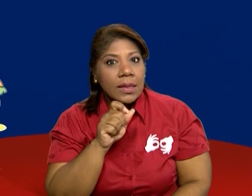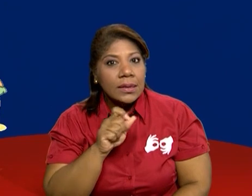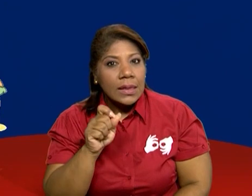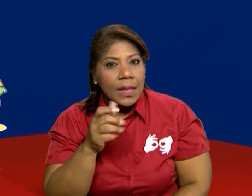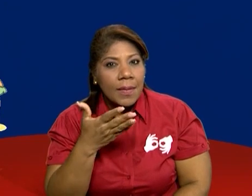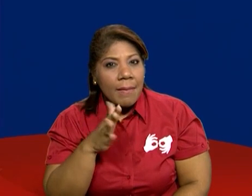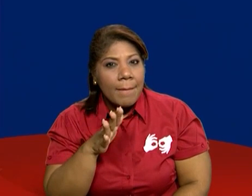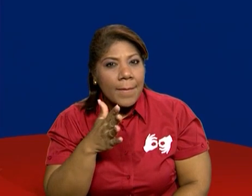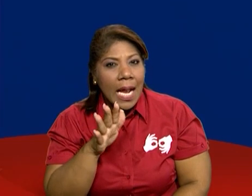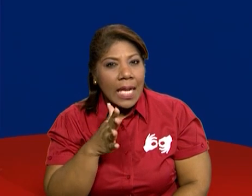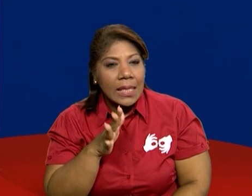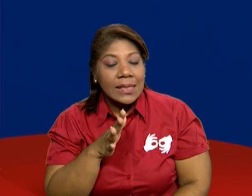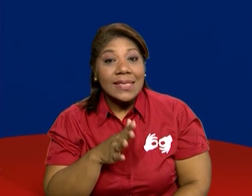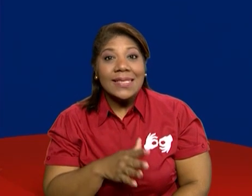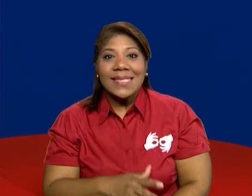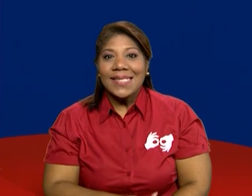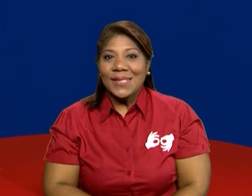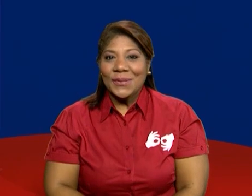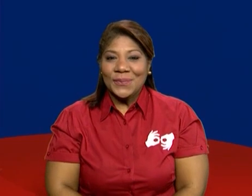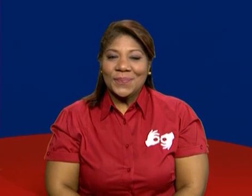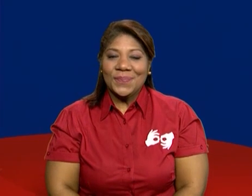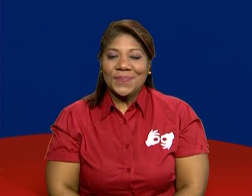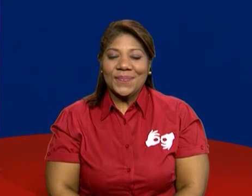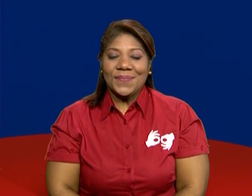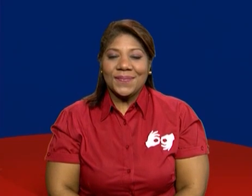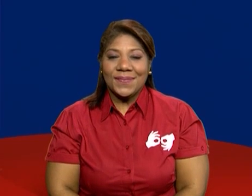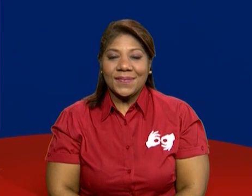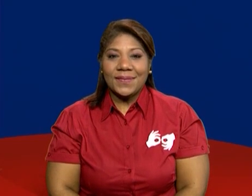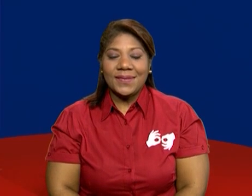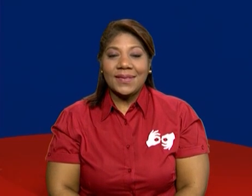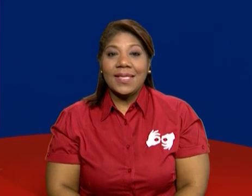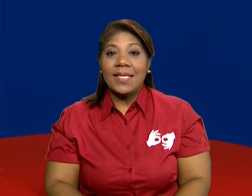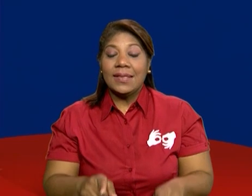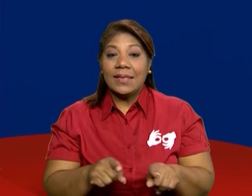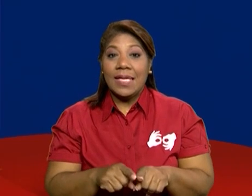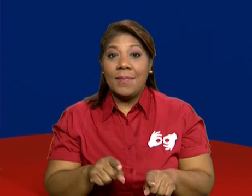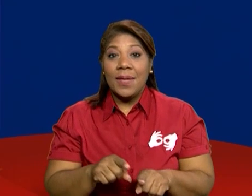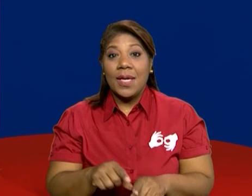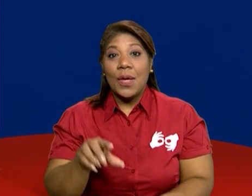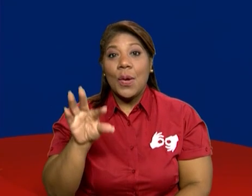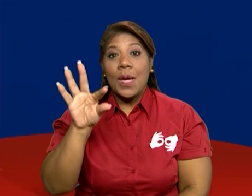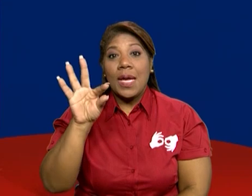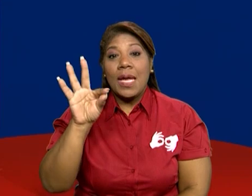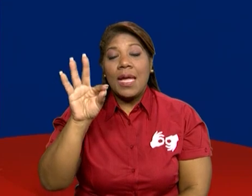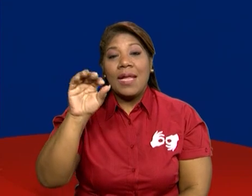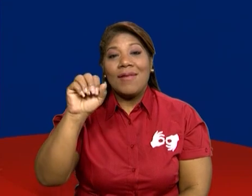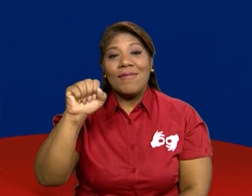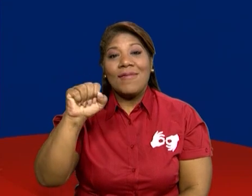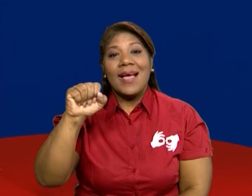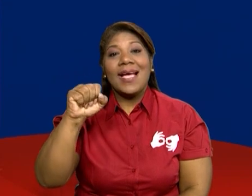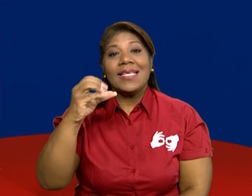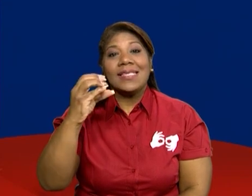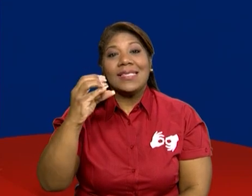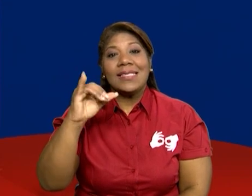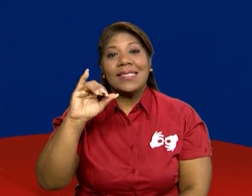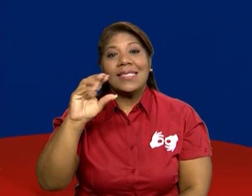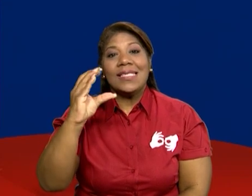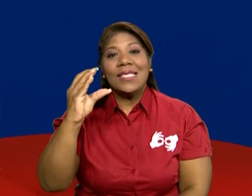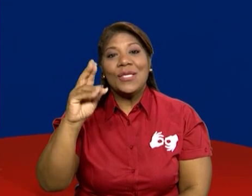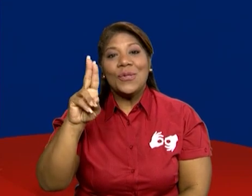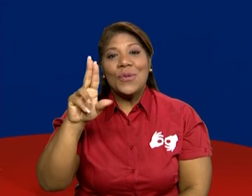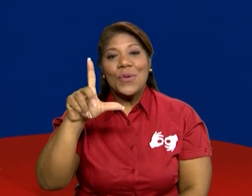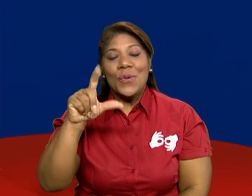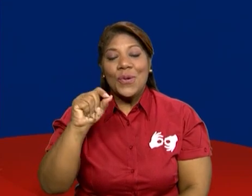es. Bueno, continuamos acá con el fascículo número 8 y las actividades que vas a realizar